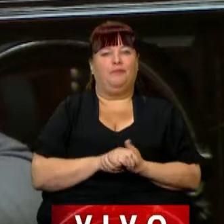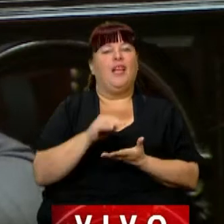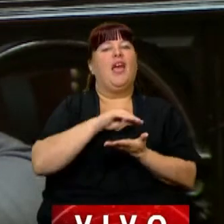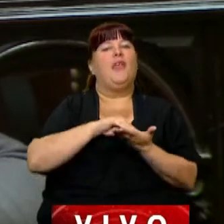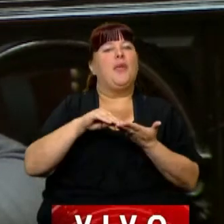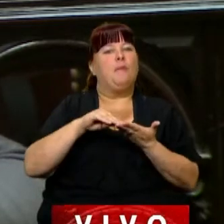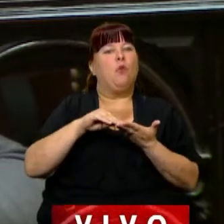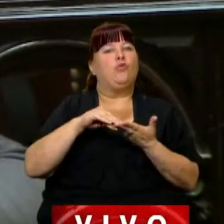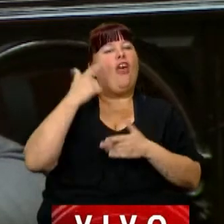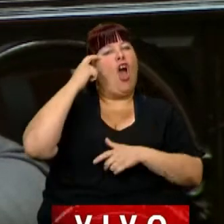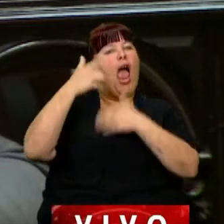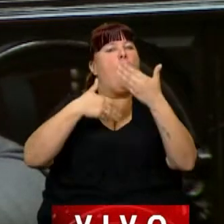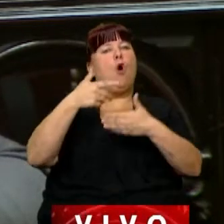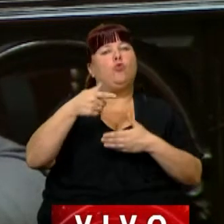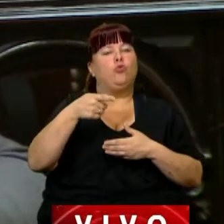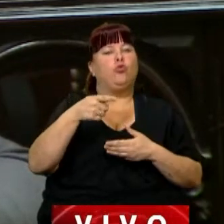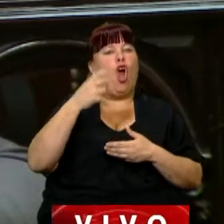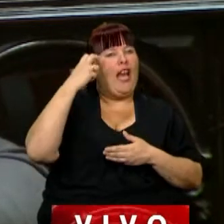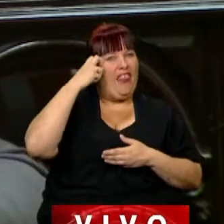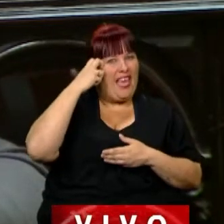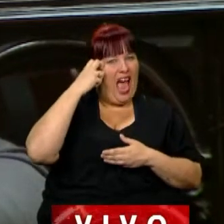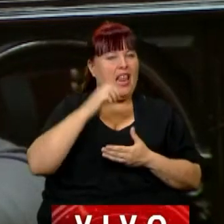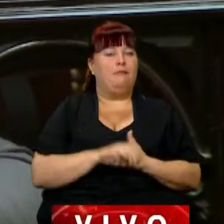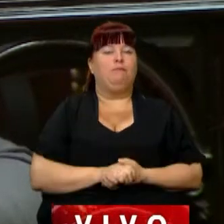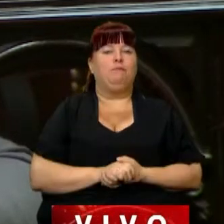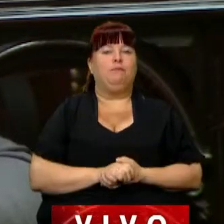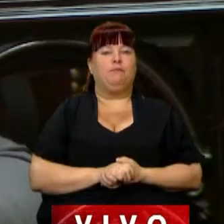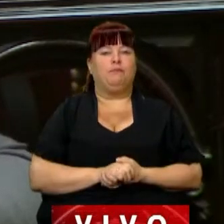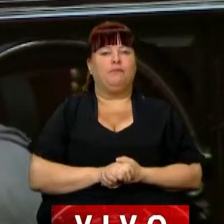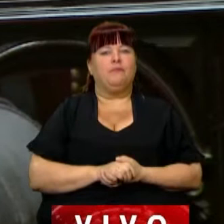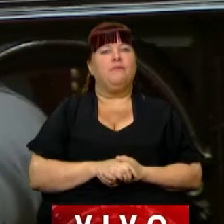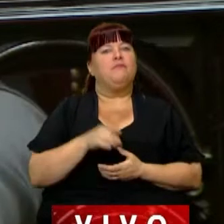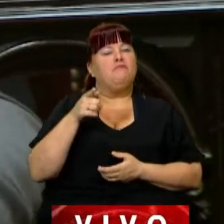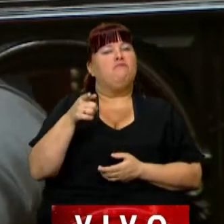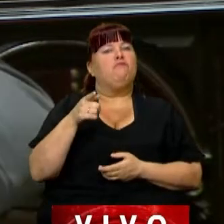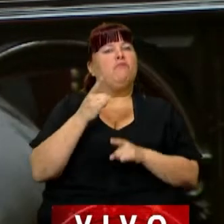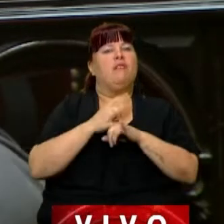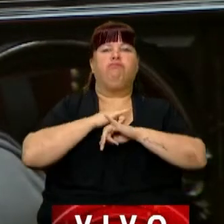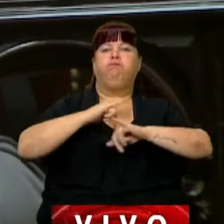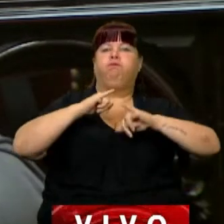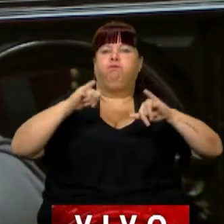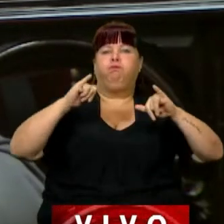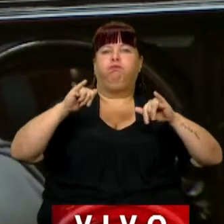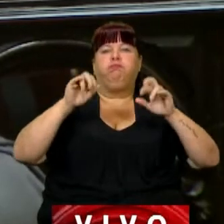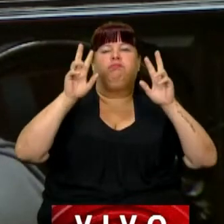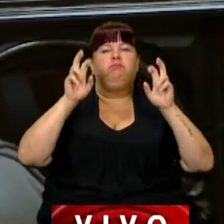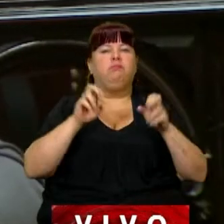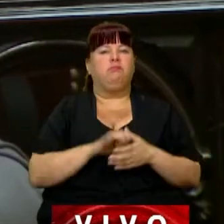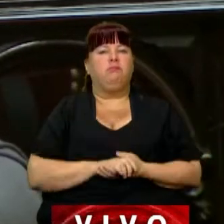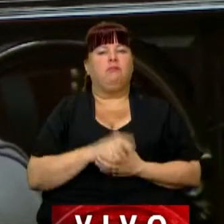diputado de Evolución Radical que hace buena propaganda con el halcón,